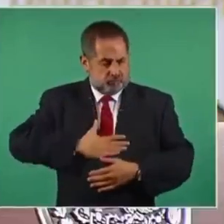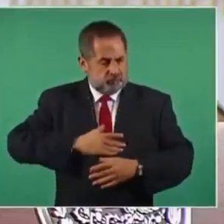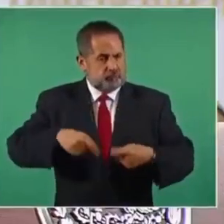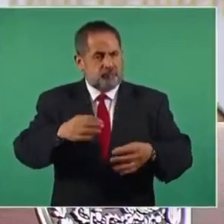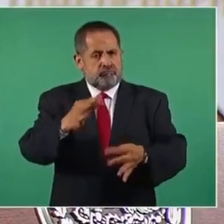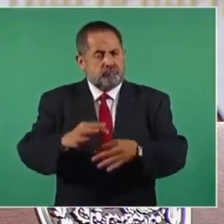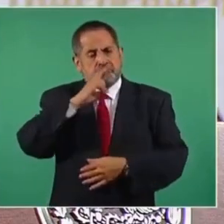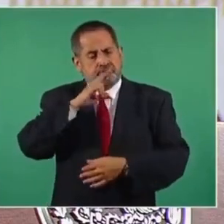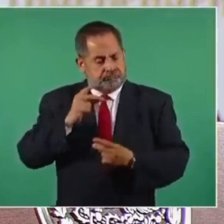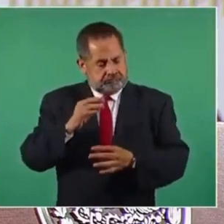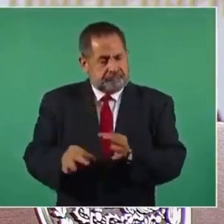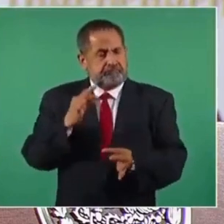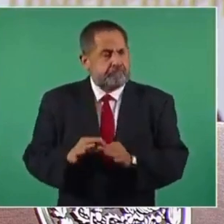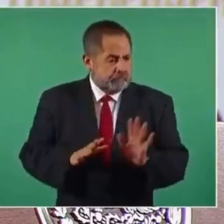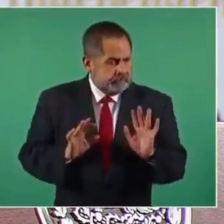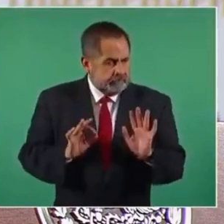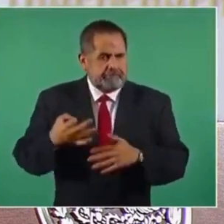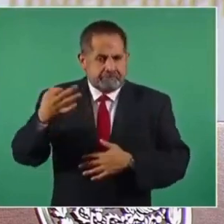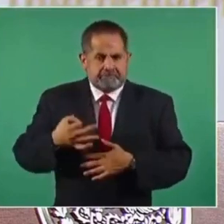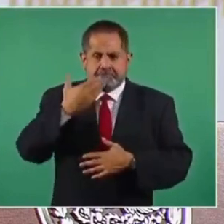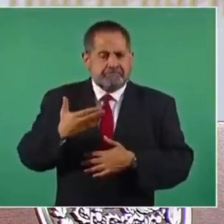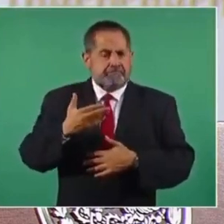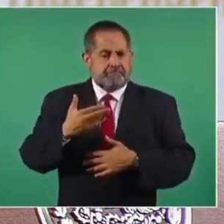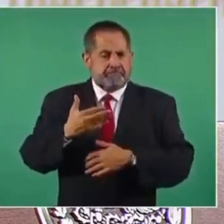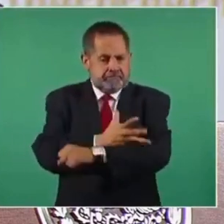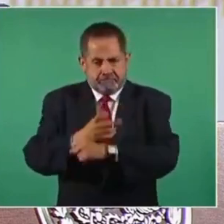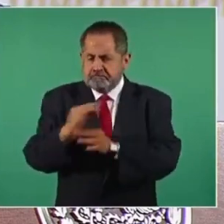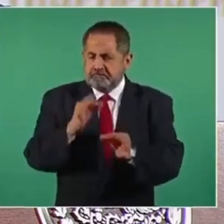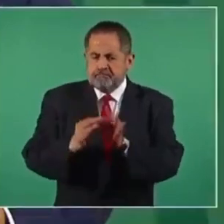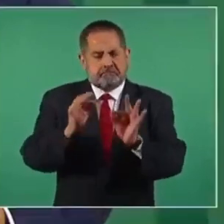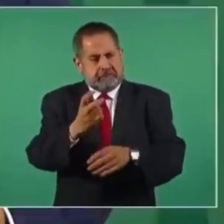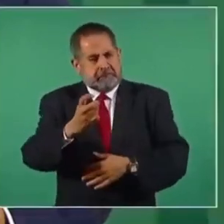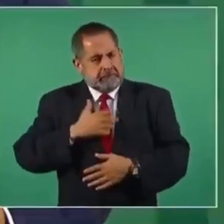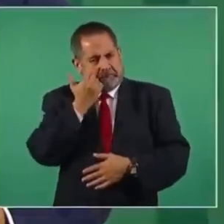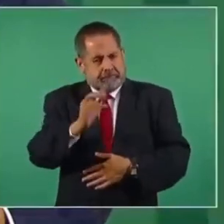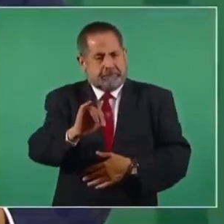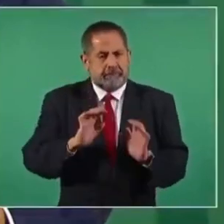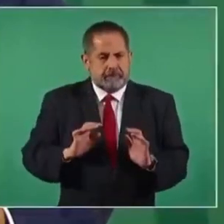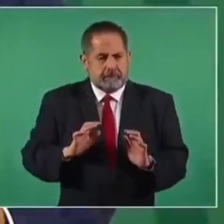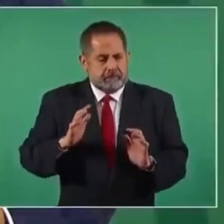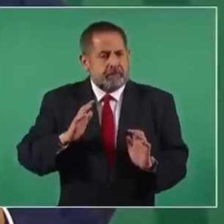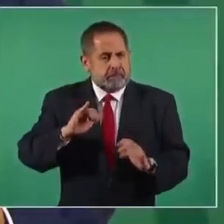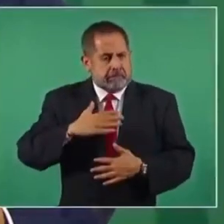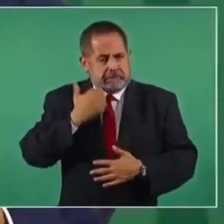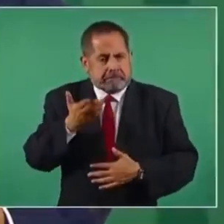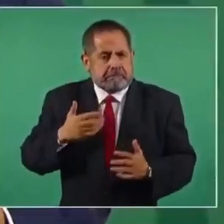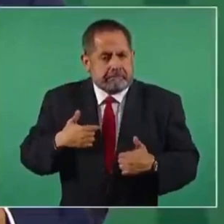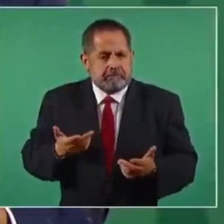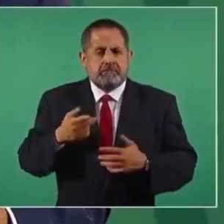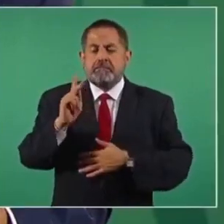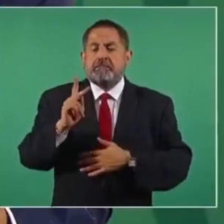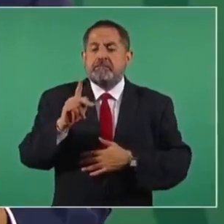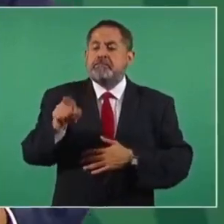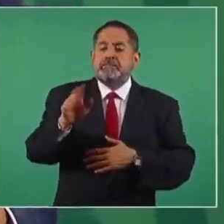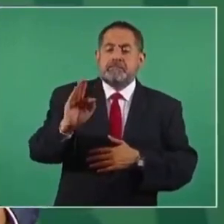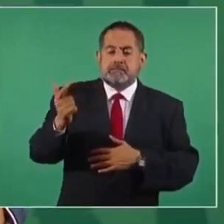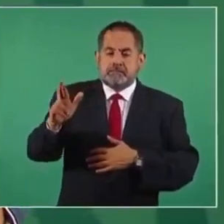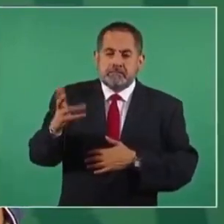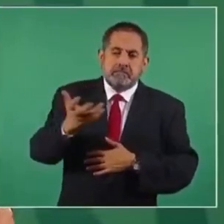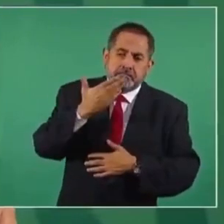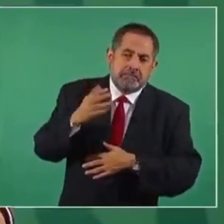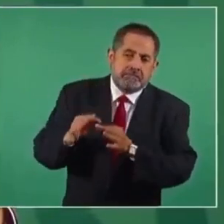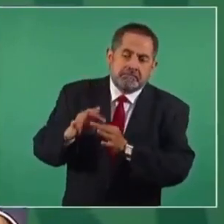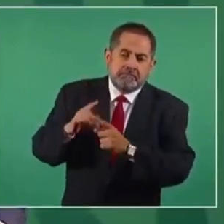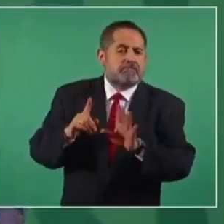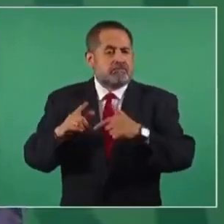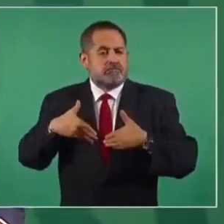sea rápida, sea expedita y sea eficaz. Eso sí me importa. Que la Fiscalía actúe bien,